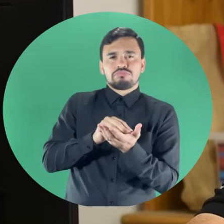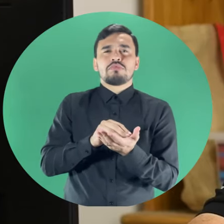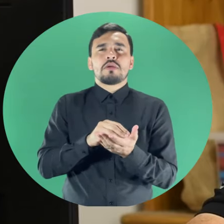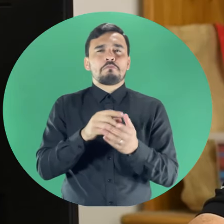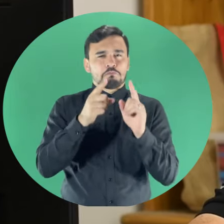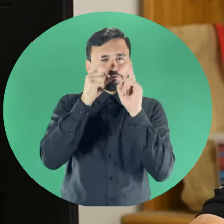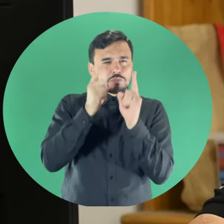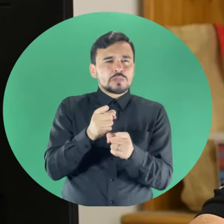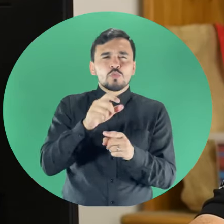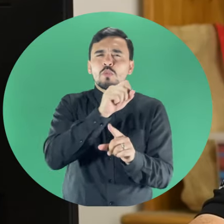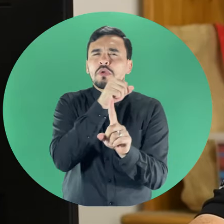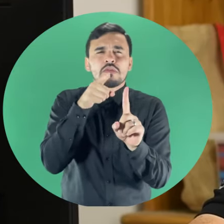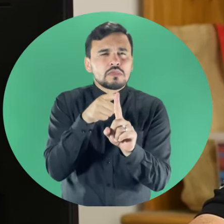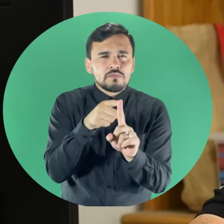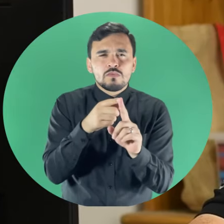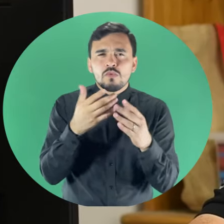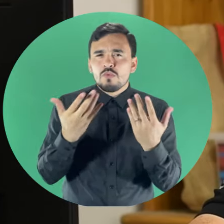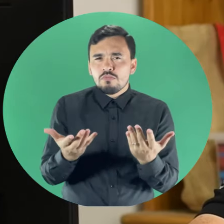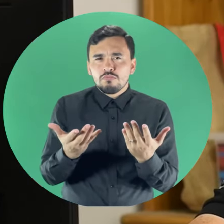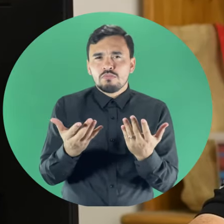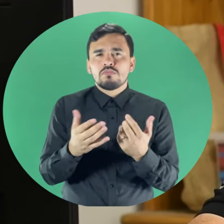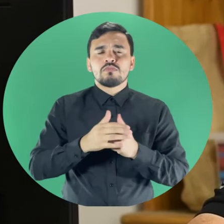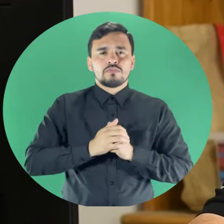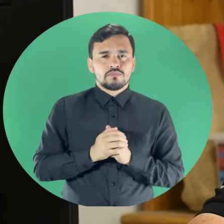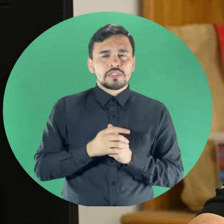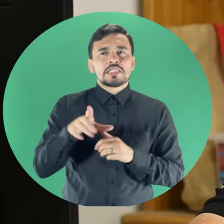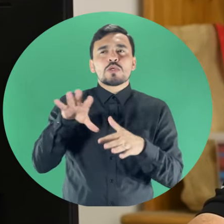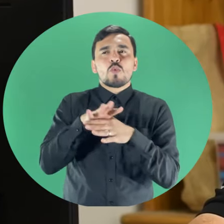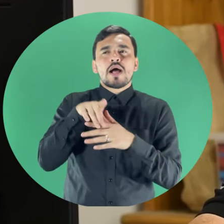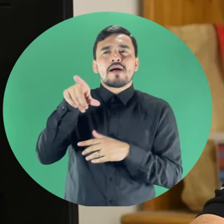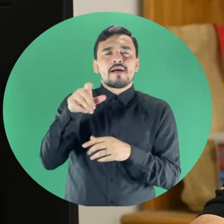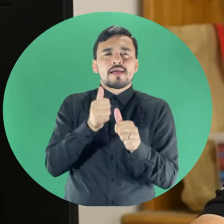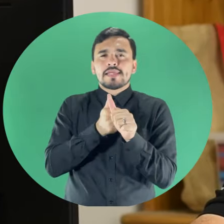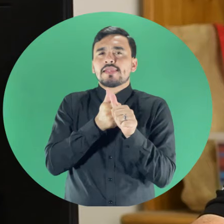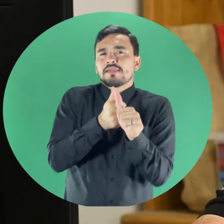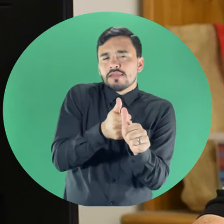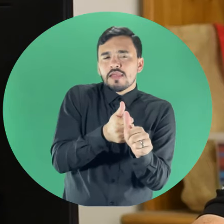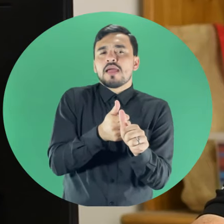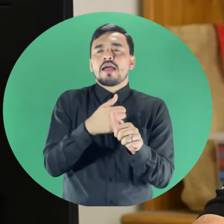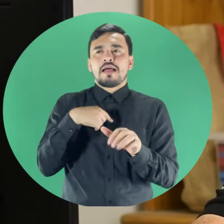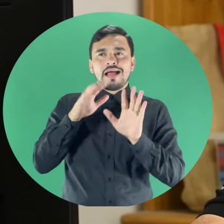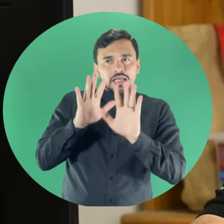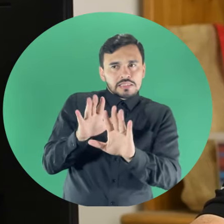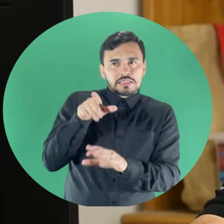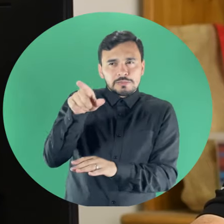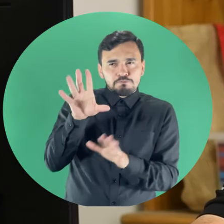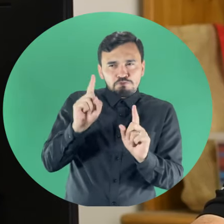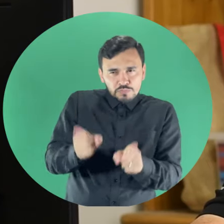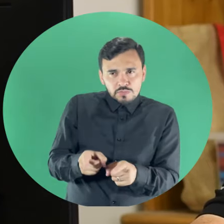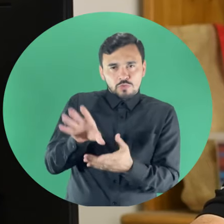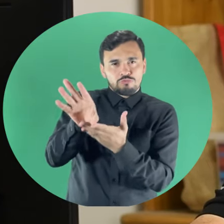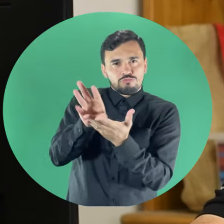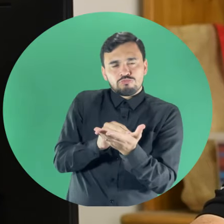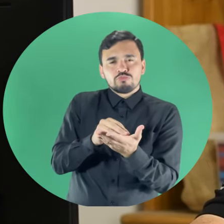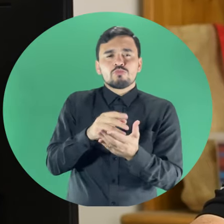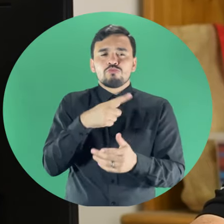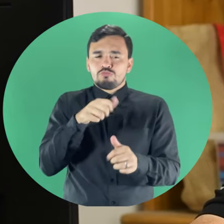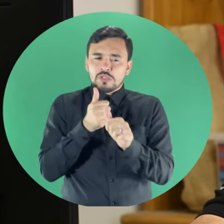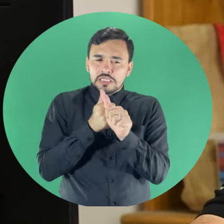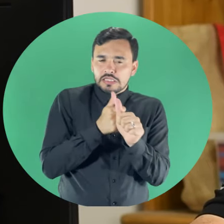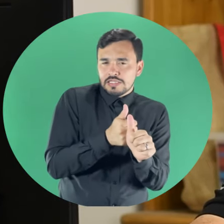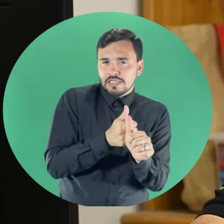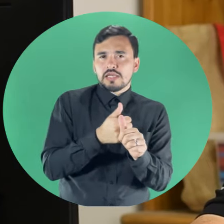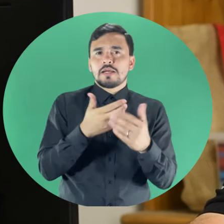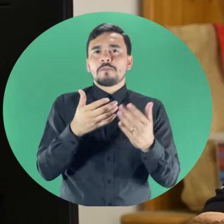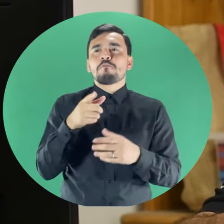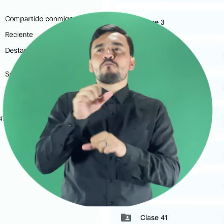como guía para producir las ilustraciones en